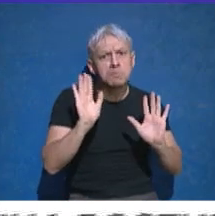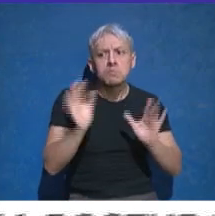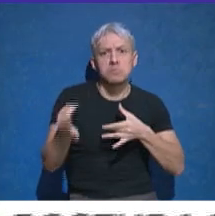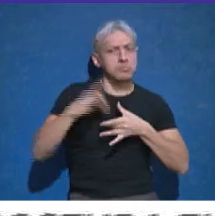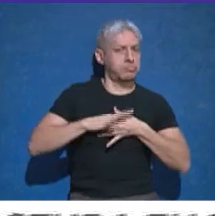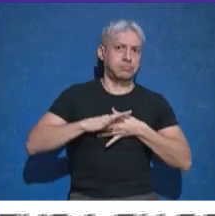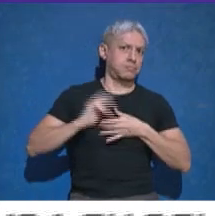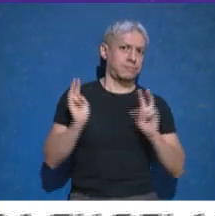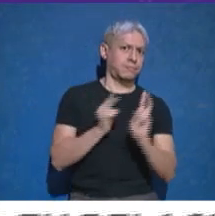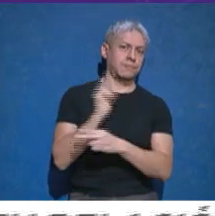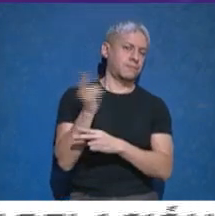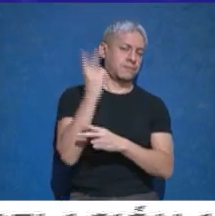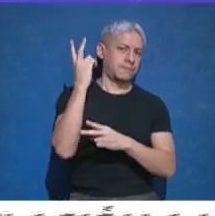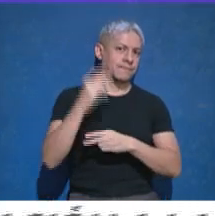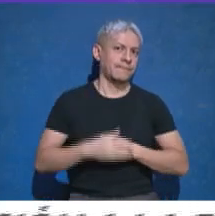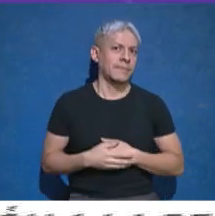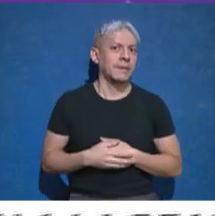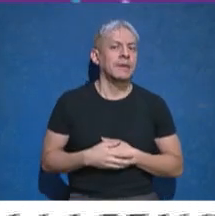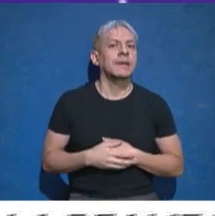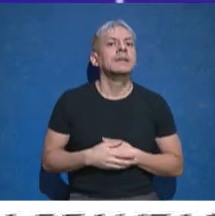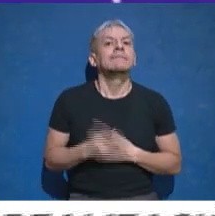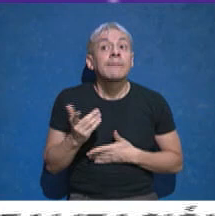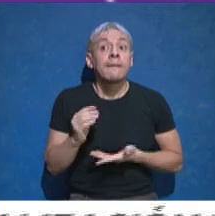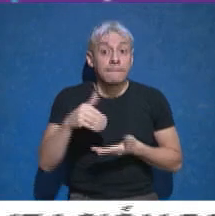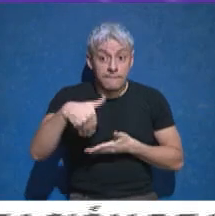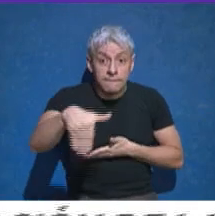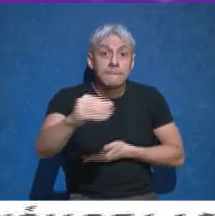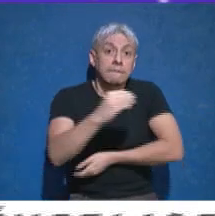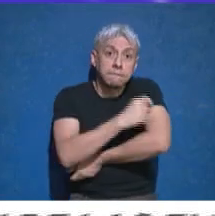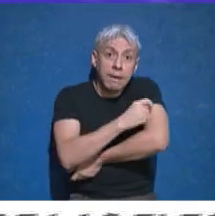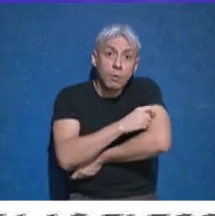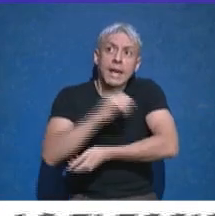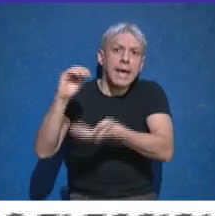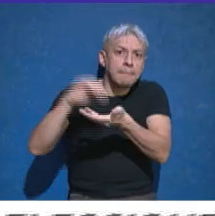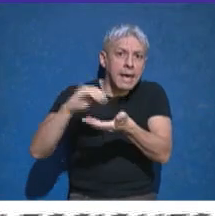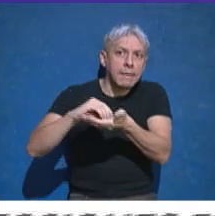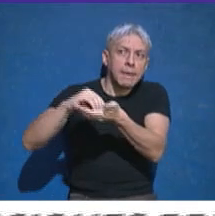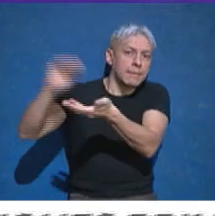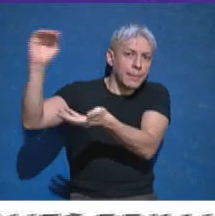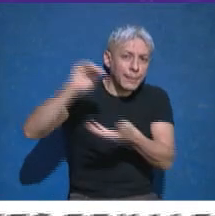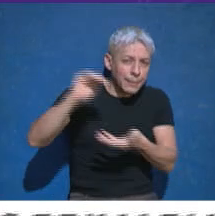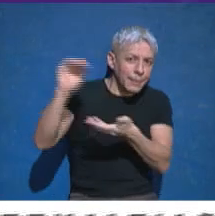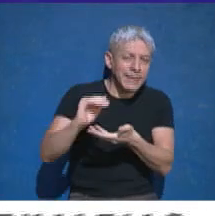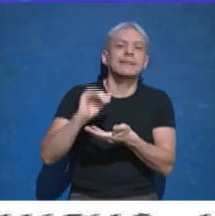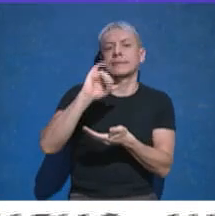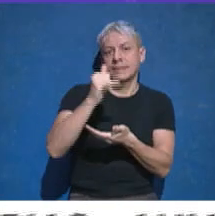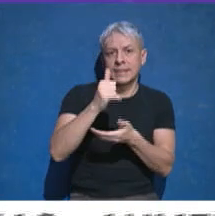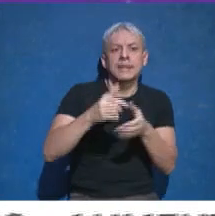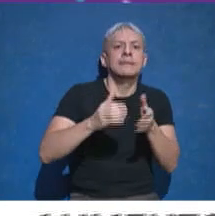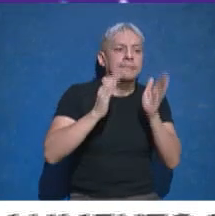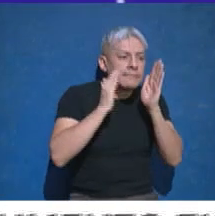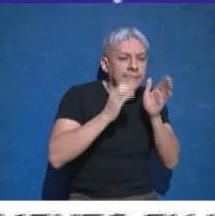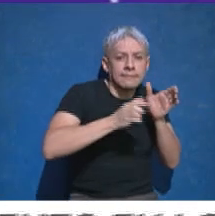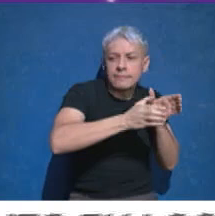el virus en relación a otros grupos. En la medida que las vacunas vayan llegando al país, van a ir aumentando las